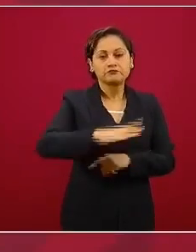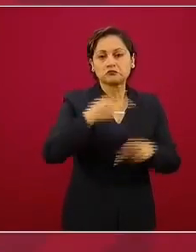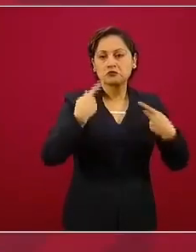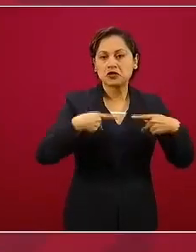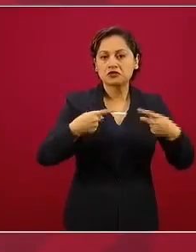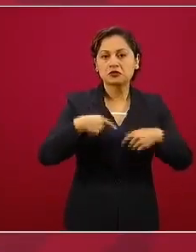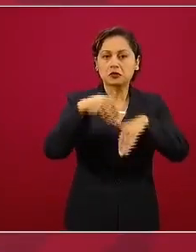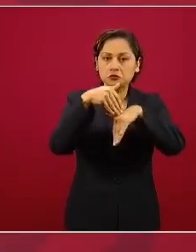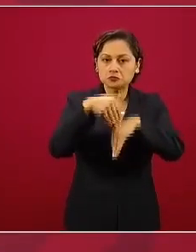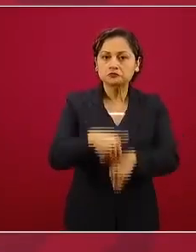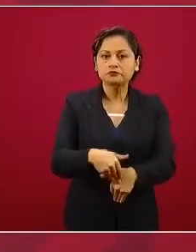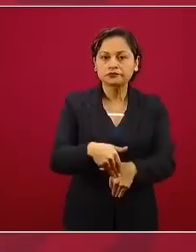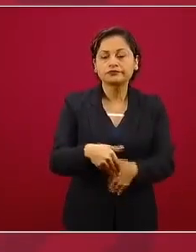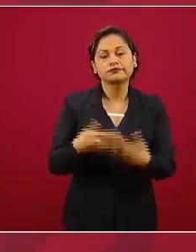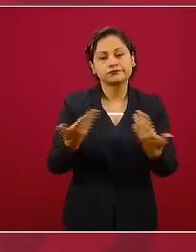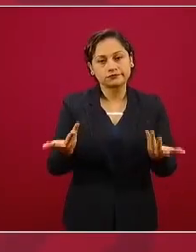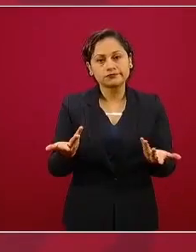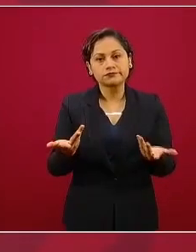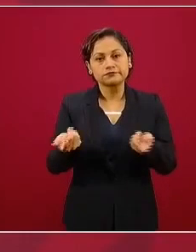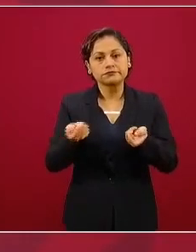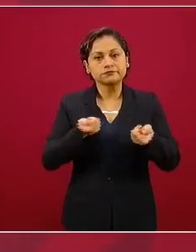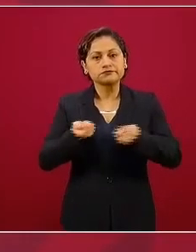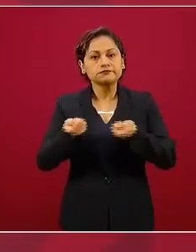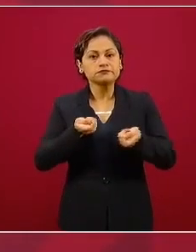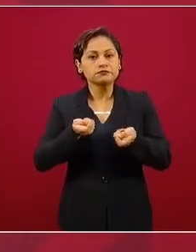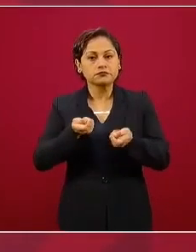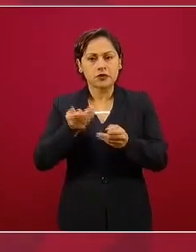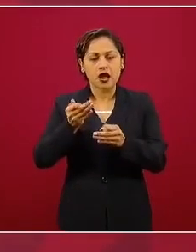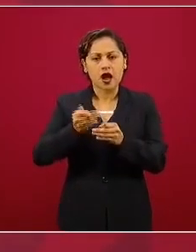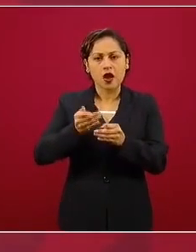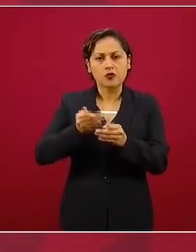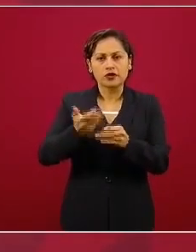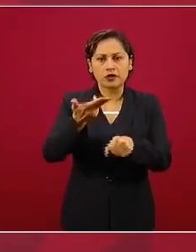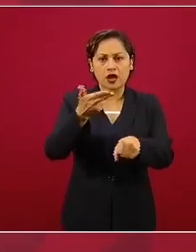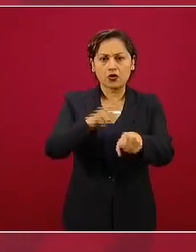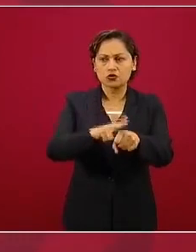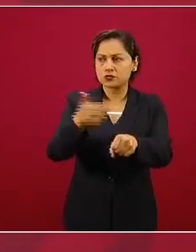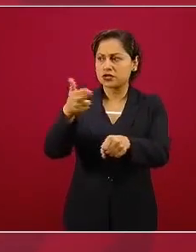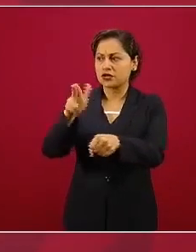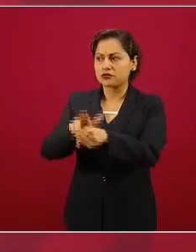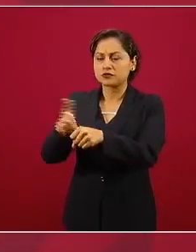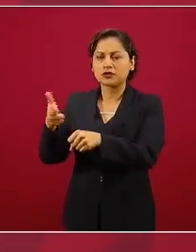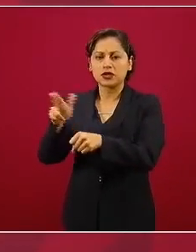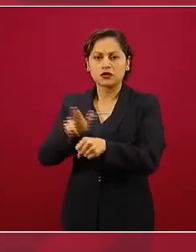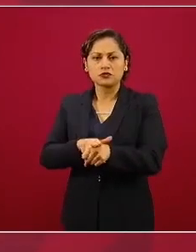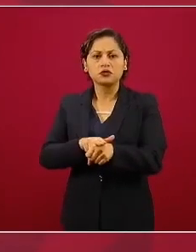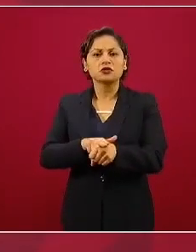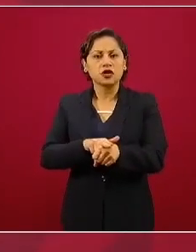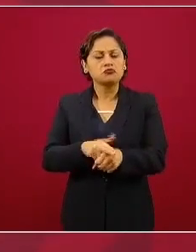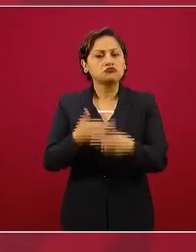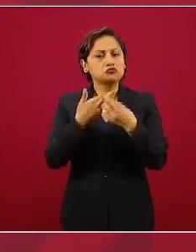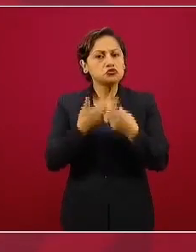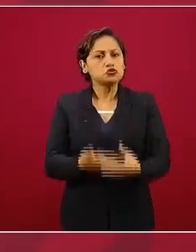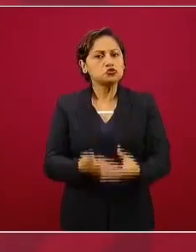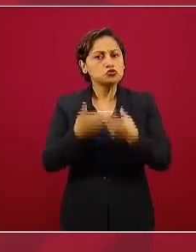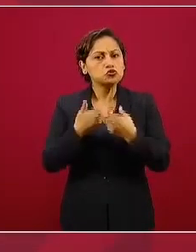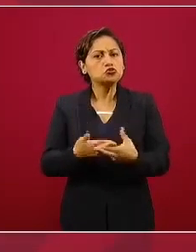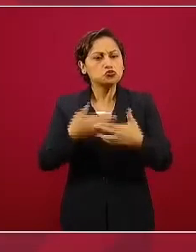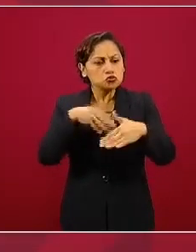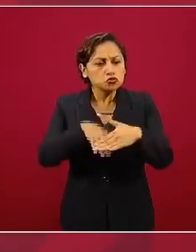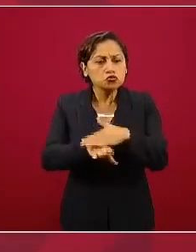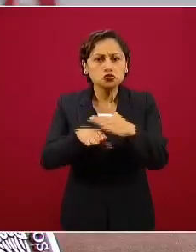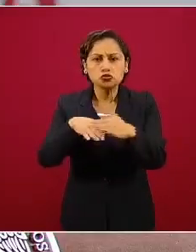las camas suficientes de hospitalización, de terapia intensiva, los